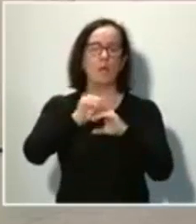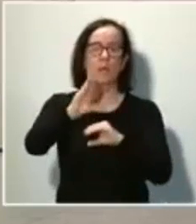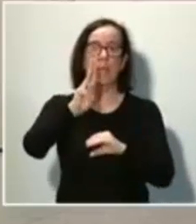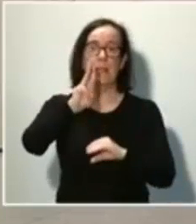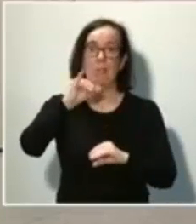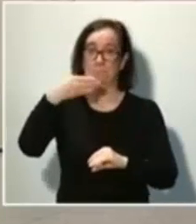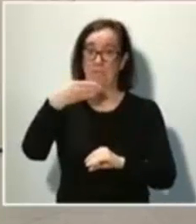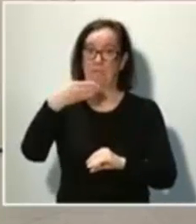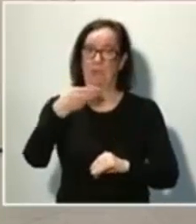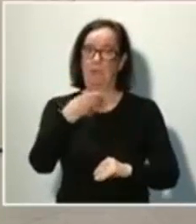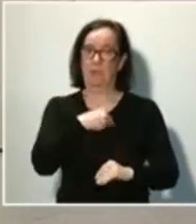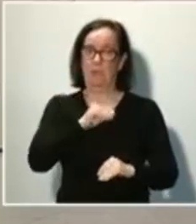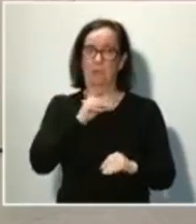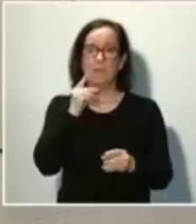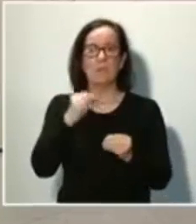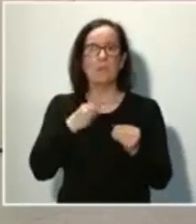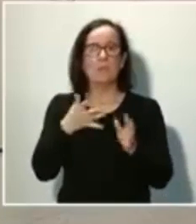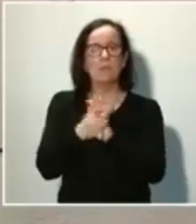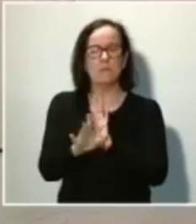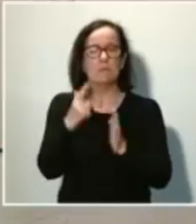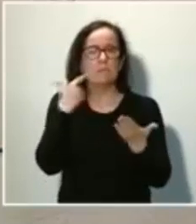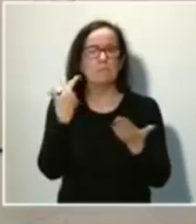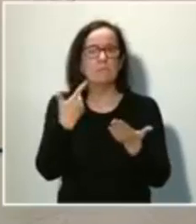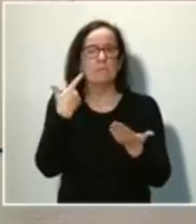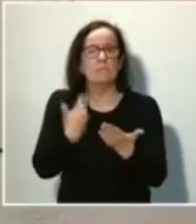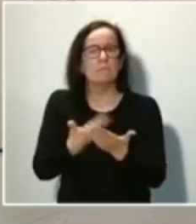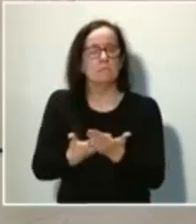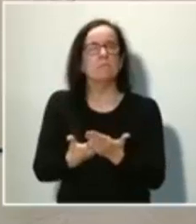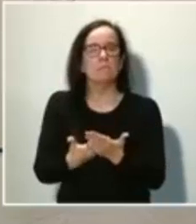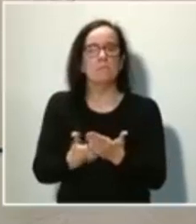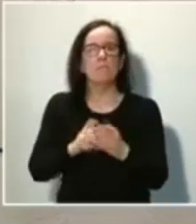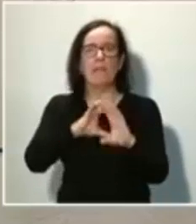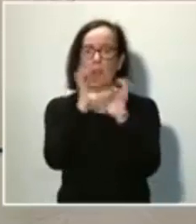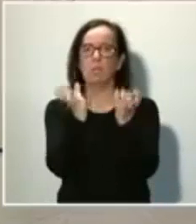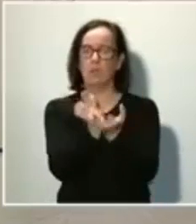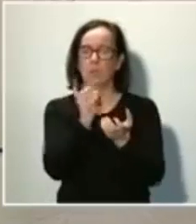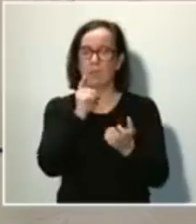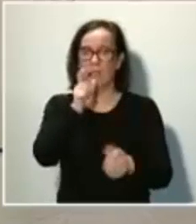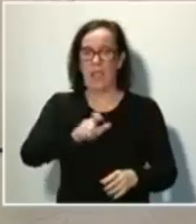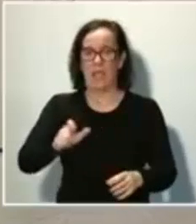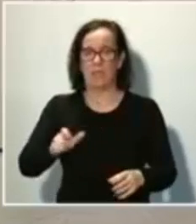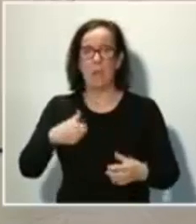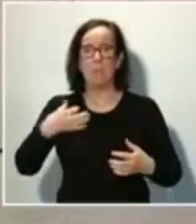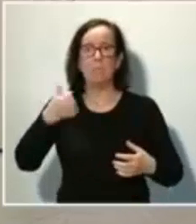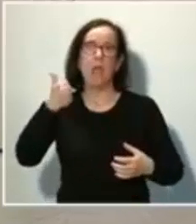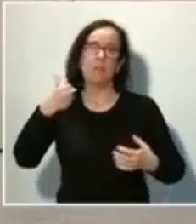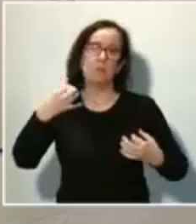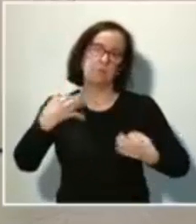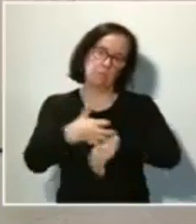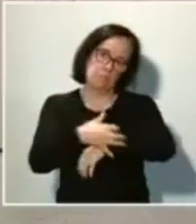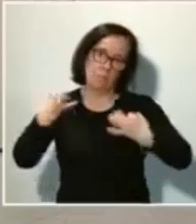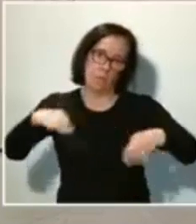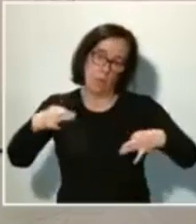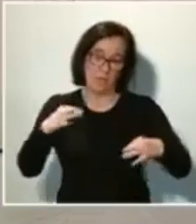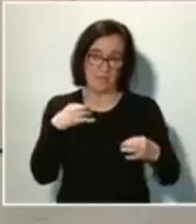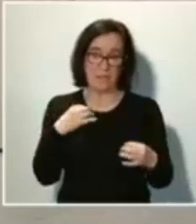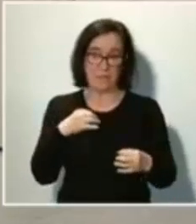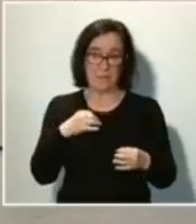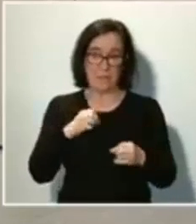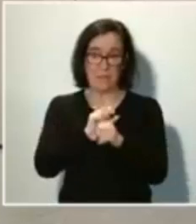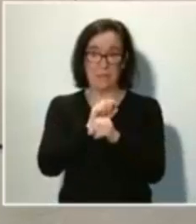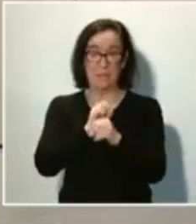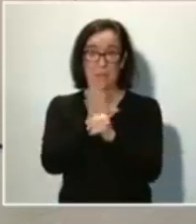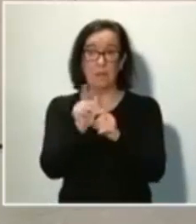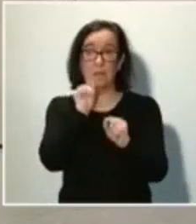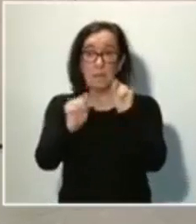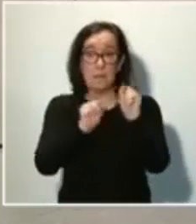responde a un hecho evidente para todo el mundo y, en especial, para la gente más humilde. Y es que la crisis del coronavirus no solamente es